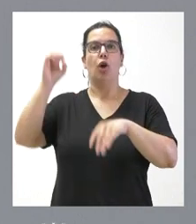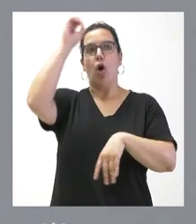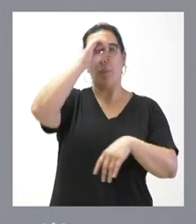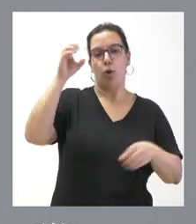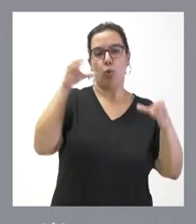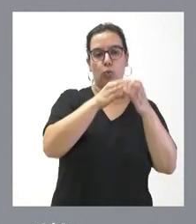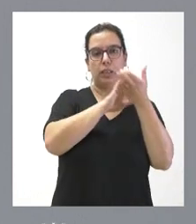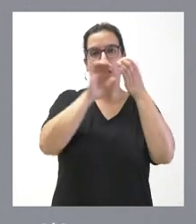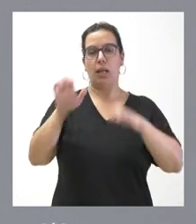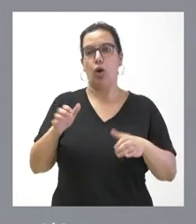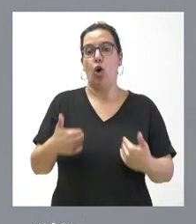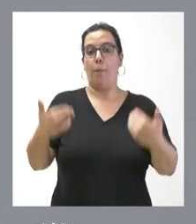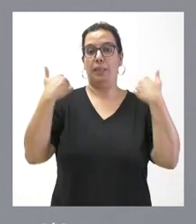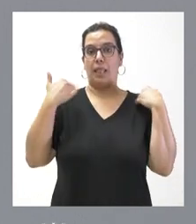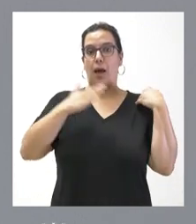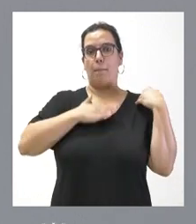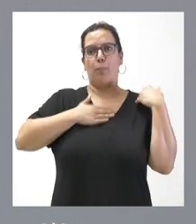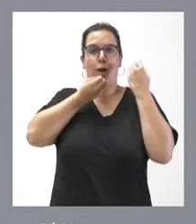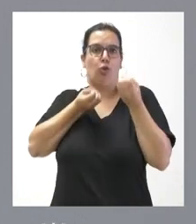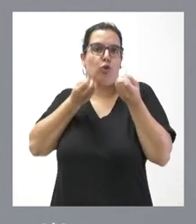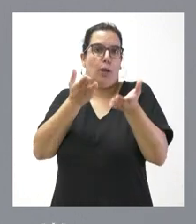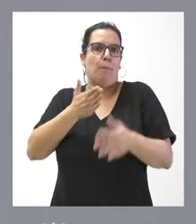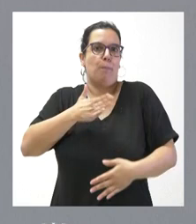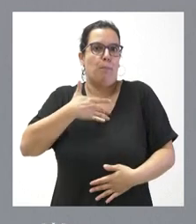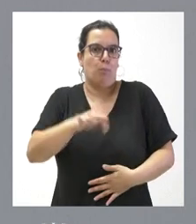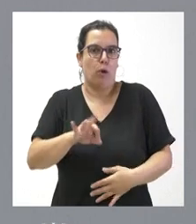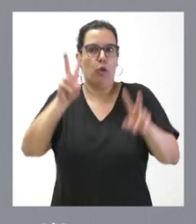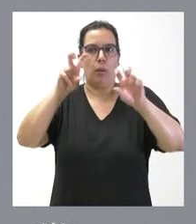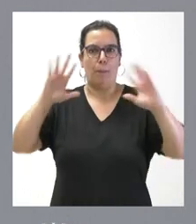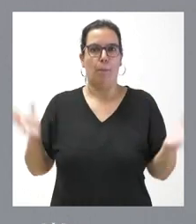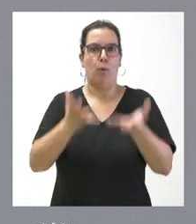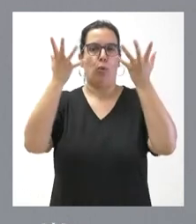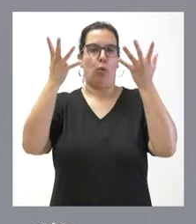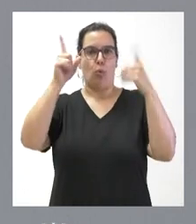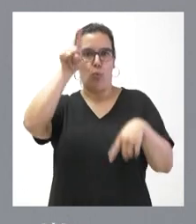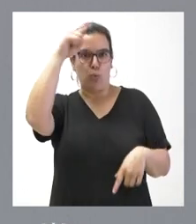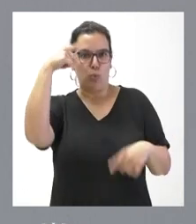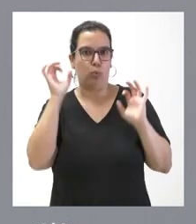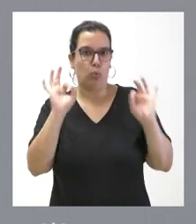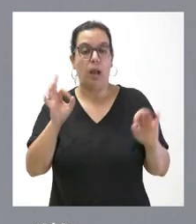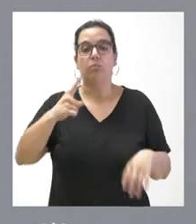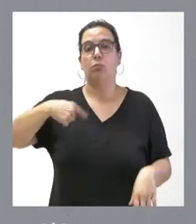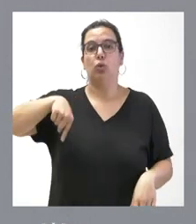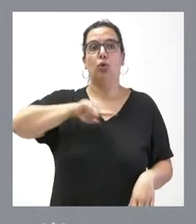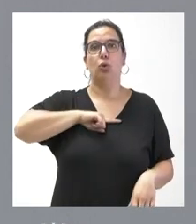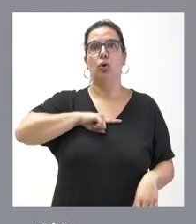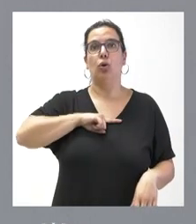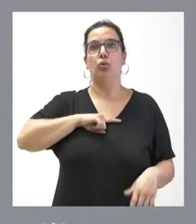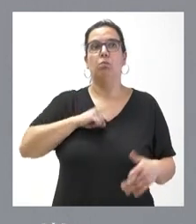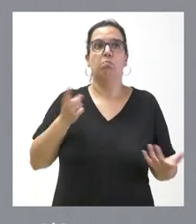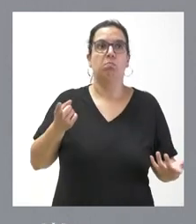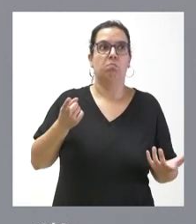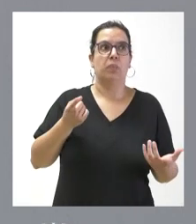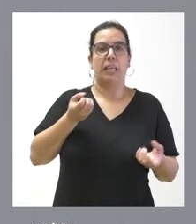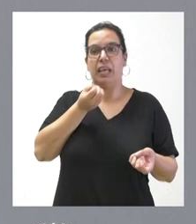Junta de Castilla y León en las competencias de la Junta de Castilla y León en la materia de promoción cultural. Nosotros no tenemos por qué informar o